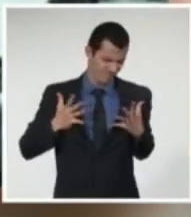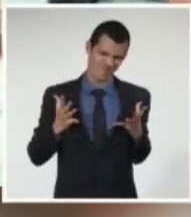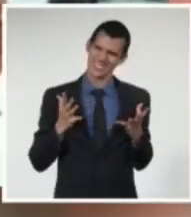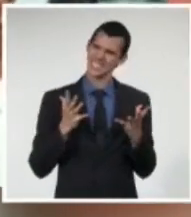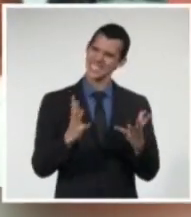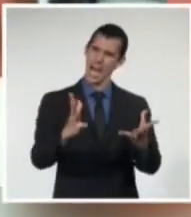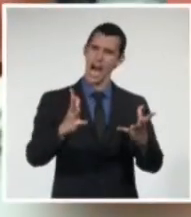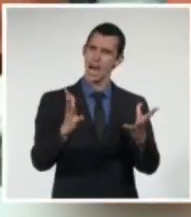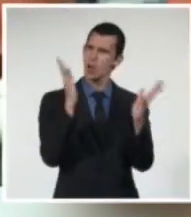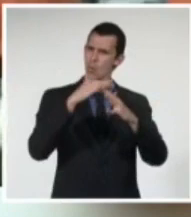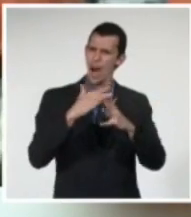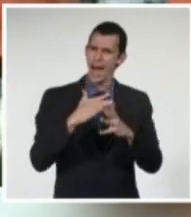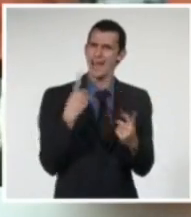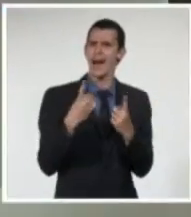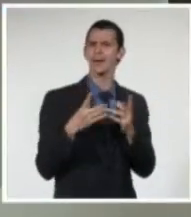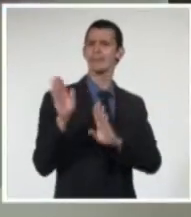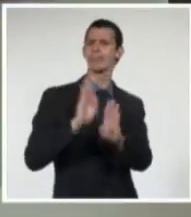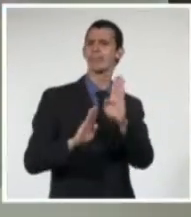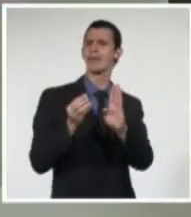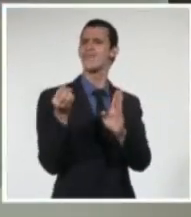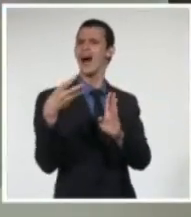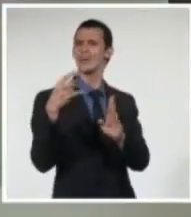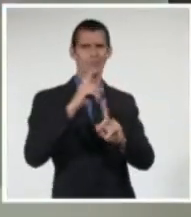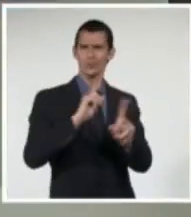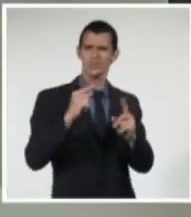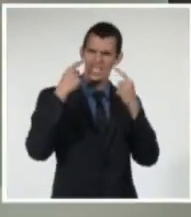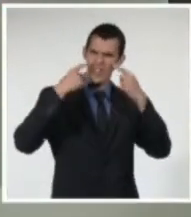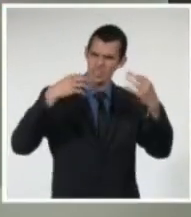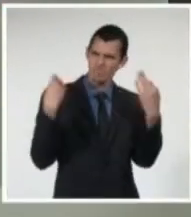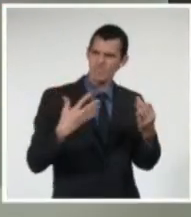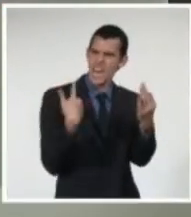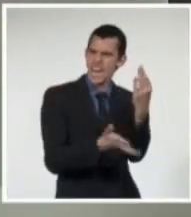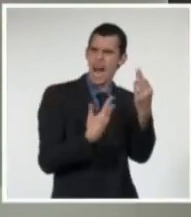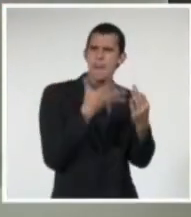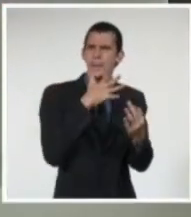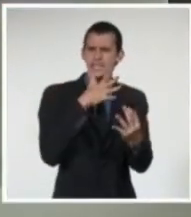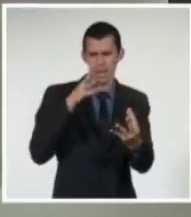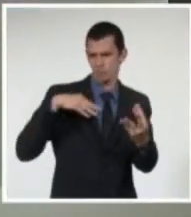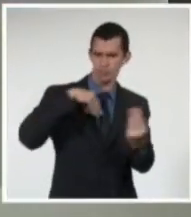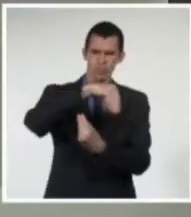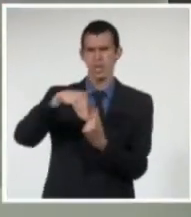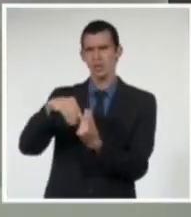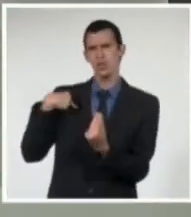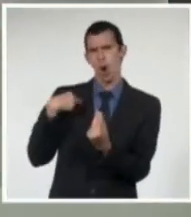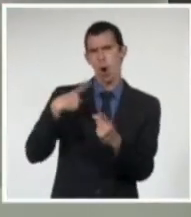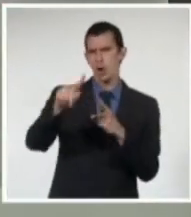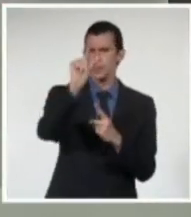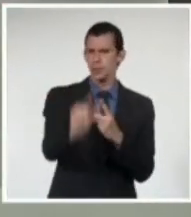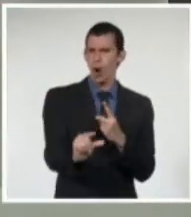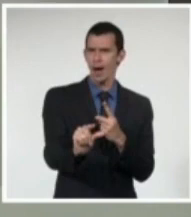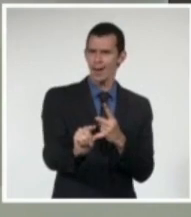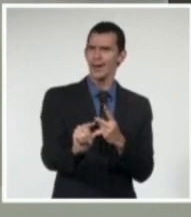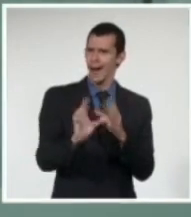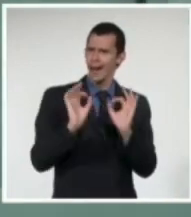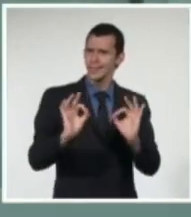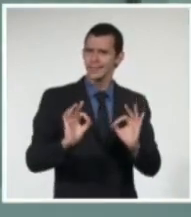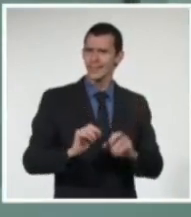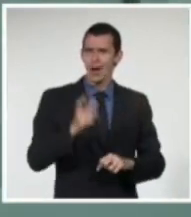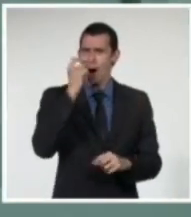simbólicos, muy cubanos, reales. Mario Balmaceda obtuvo el Premio Nacional de Cine 2021,